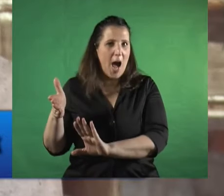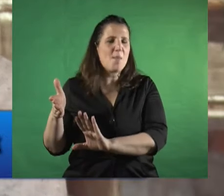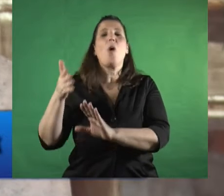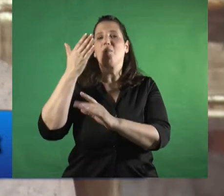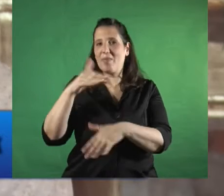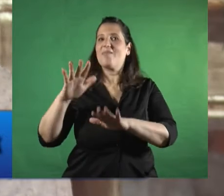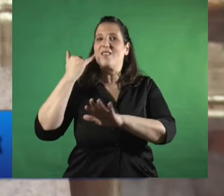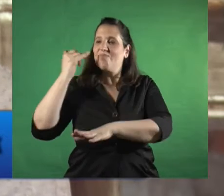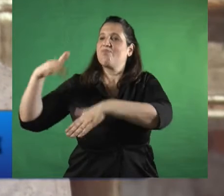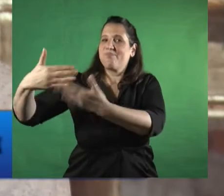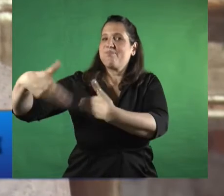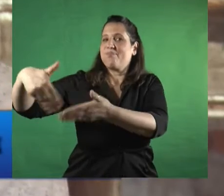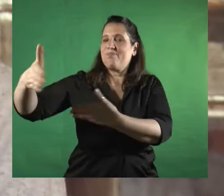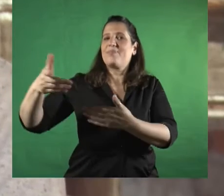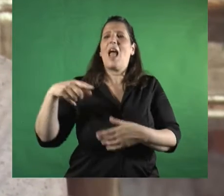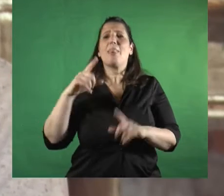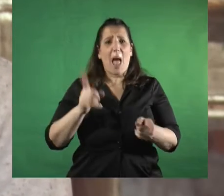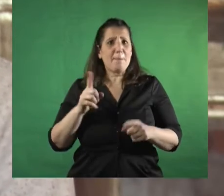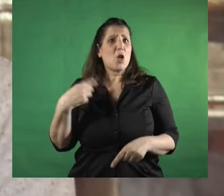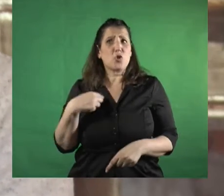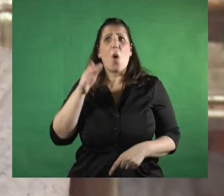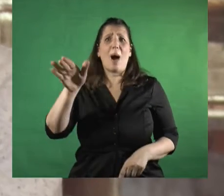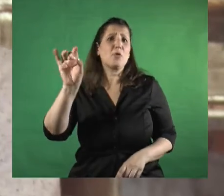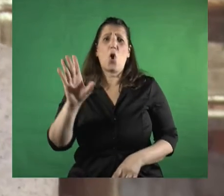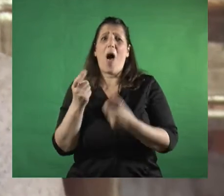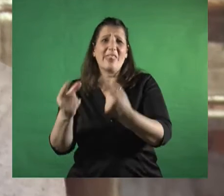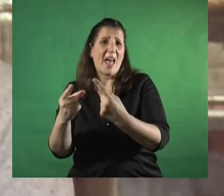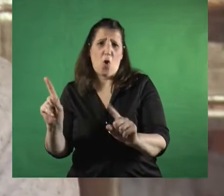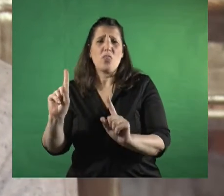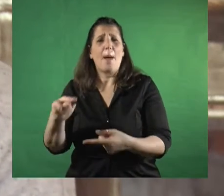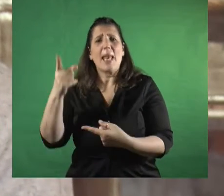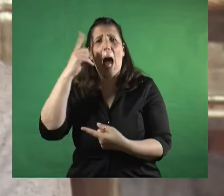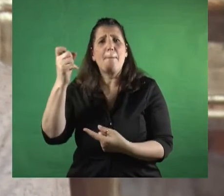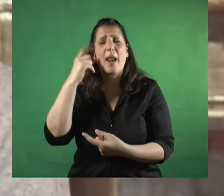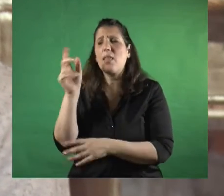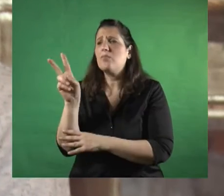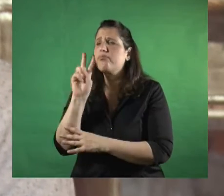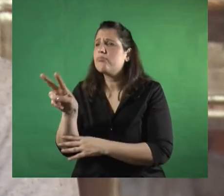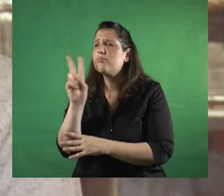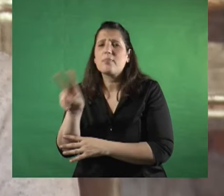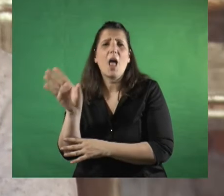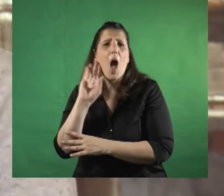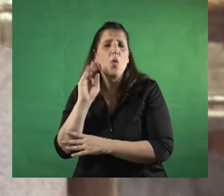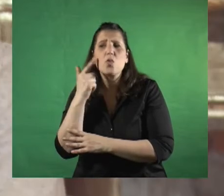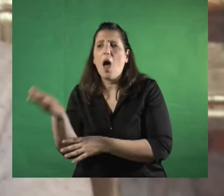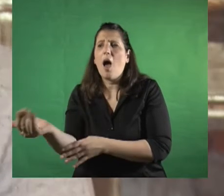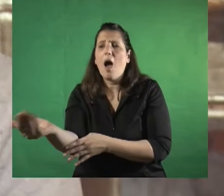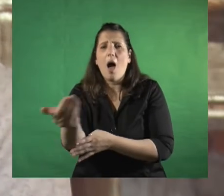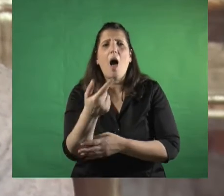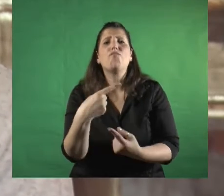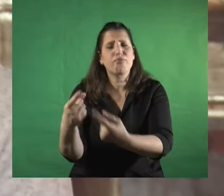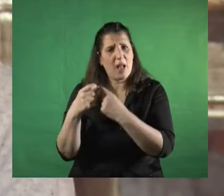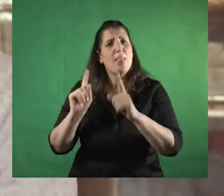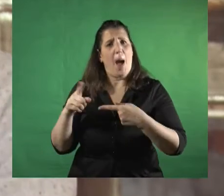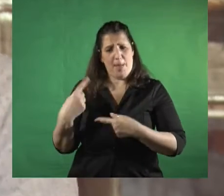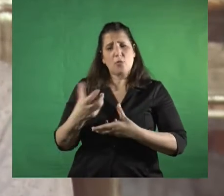menos sino que vamos a aprender a escuchar y a intercambiar y también en ese sentido ya que decías de que cada provincia tiene sus